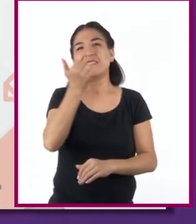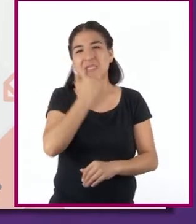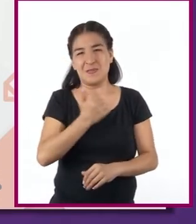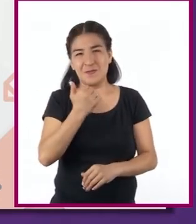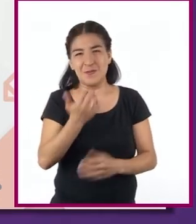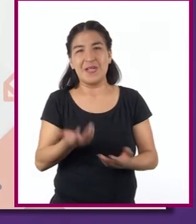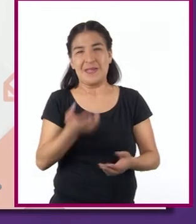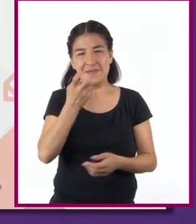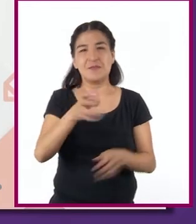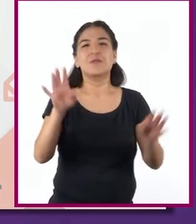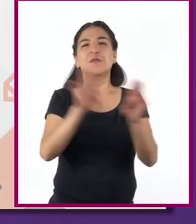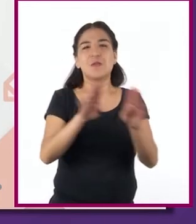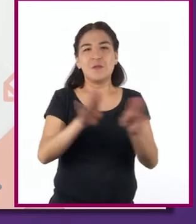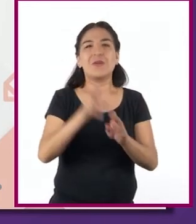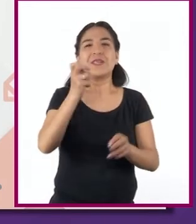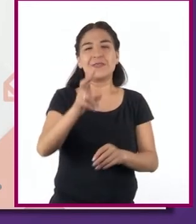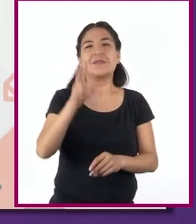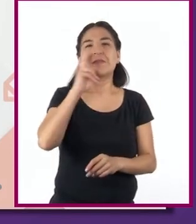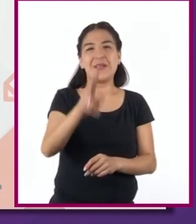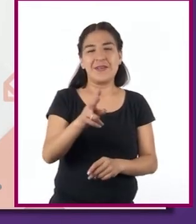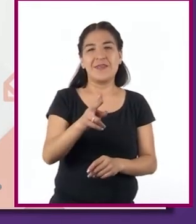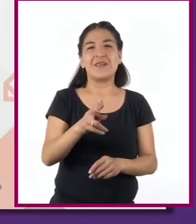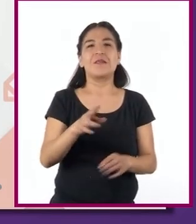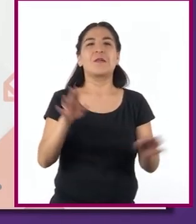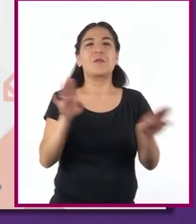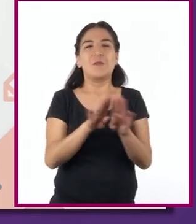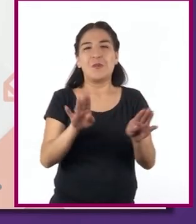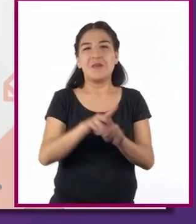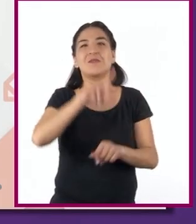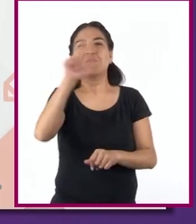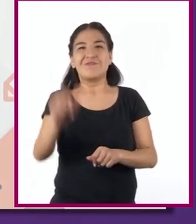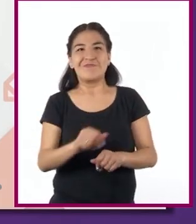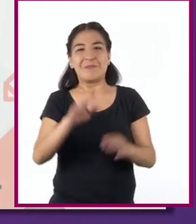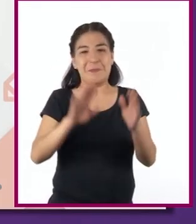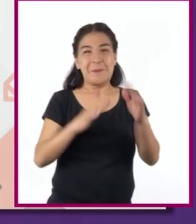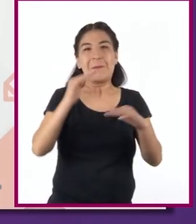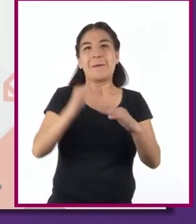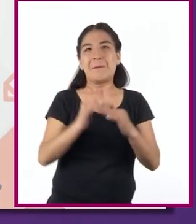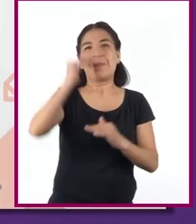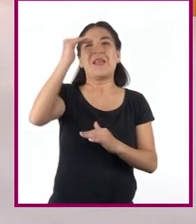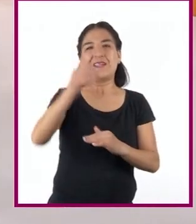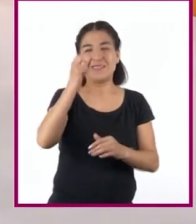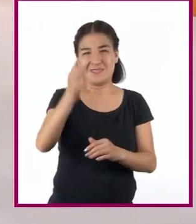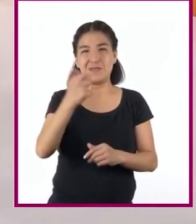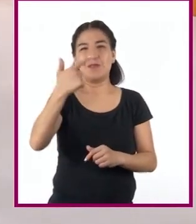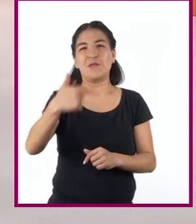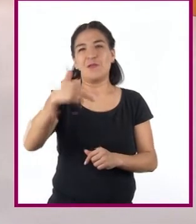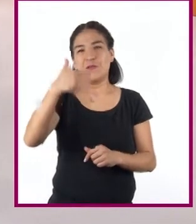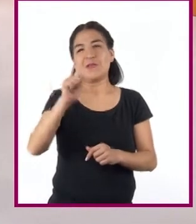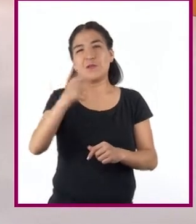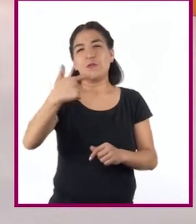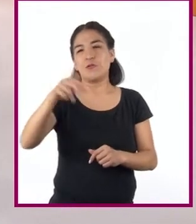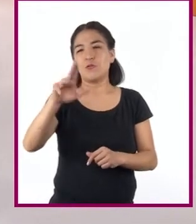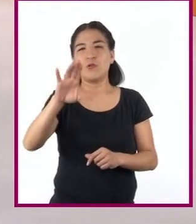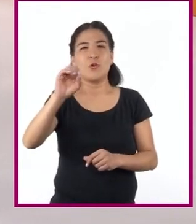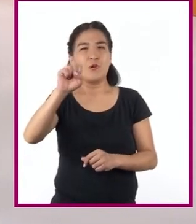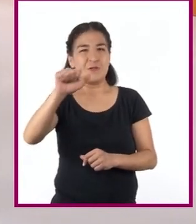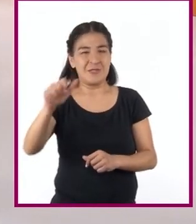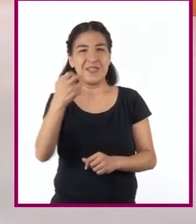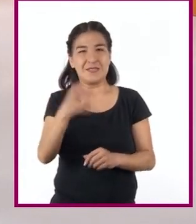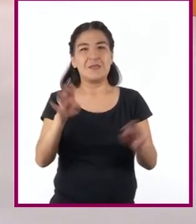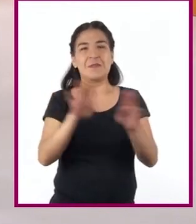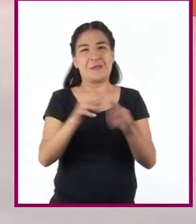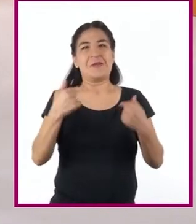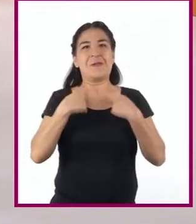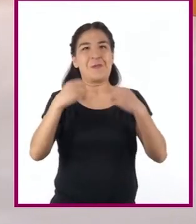una idea de la causa que puede aumentar los niveles de glucosa. ¿Qué tal, eh? Hasta yo